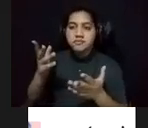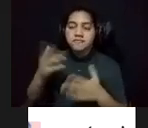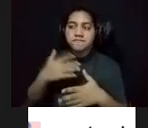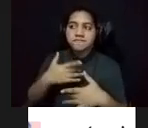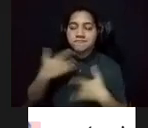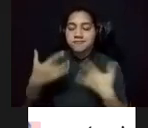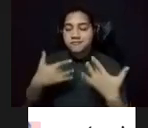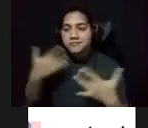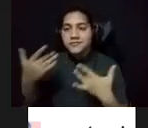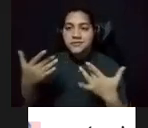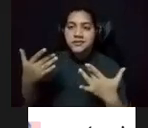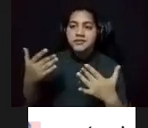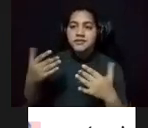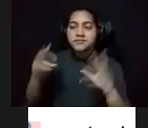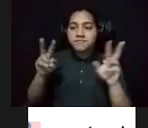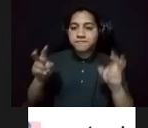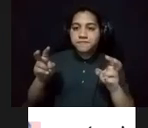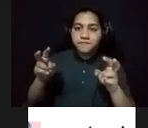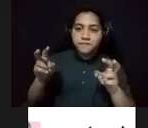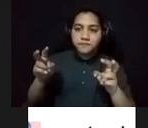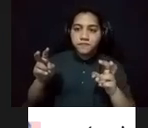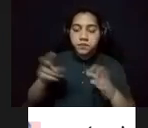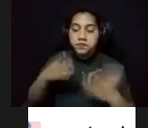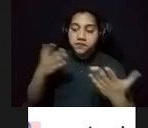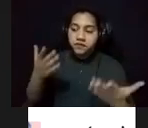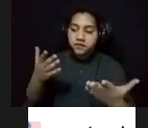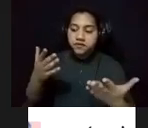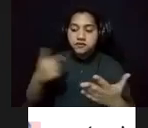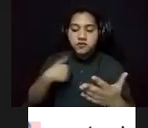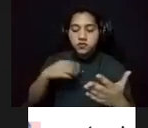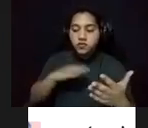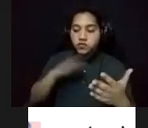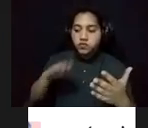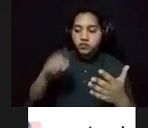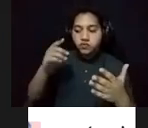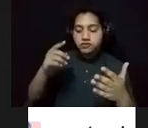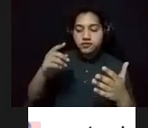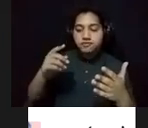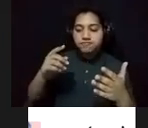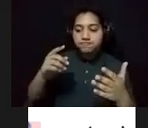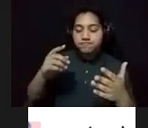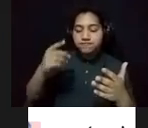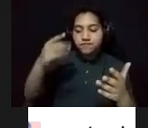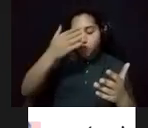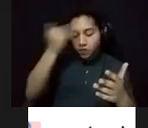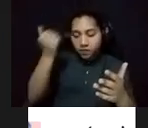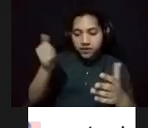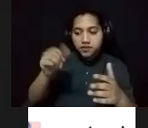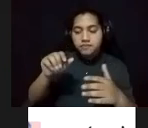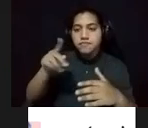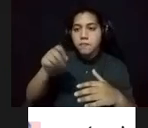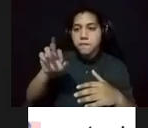admiración. Y citamos, bueno, yo nunca me olvidé de La Perla. Cierro la cita.